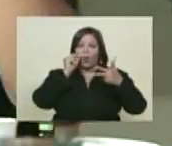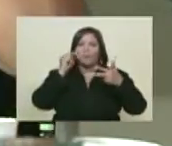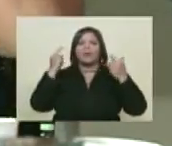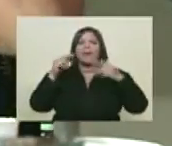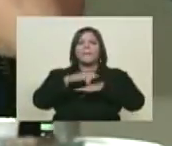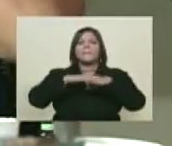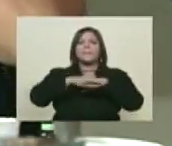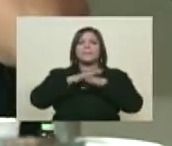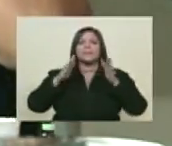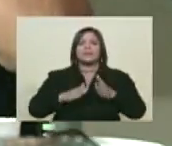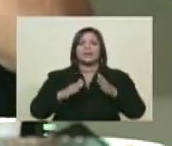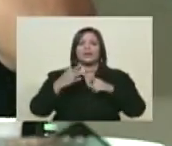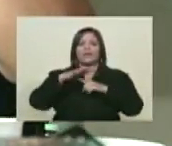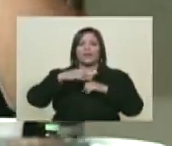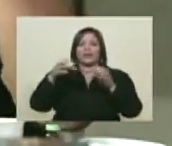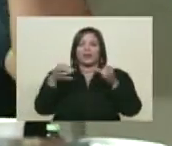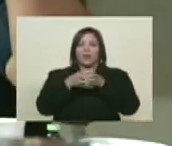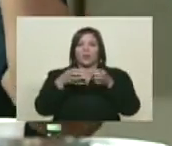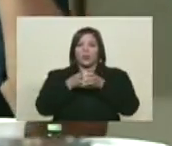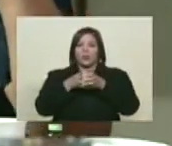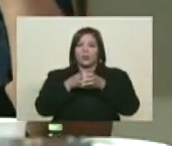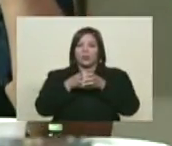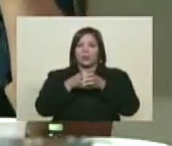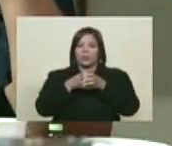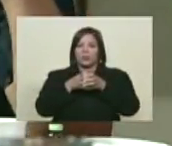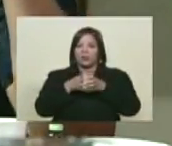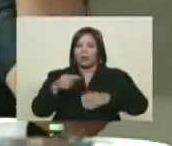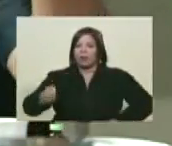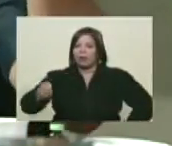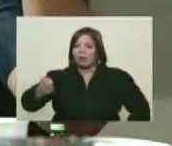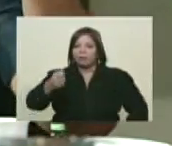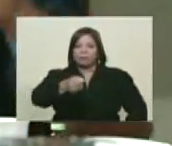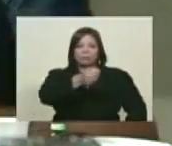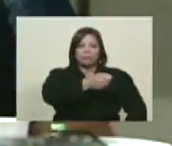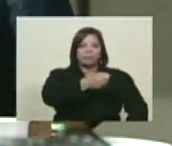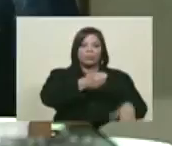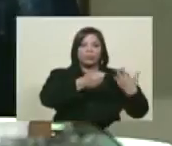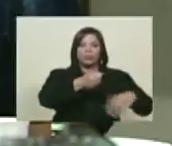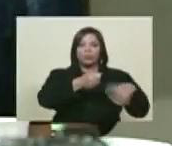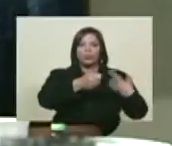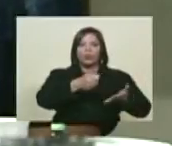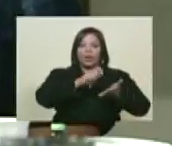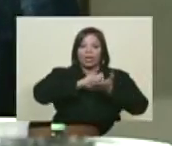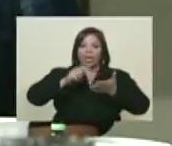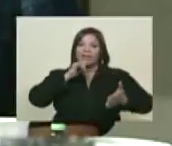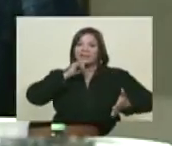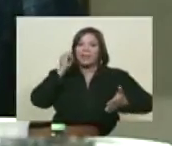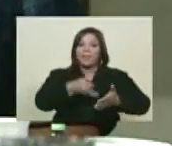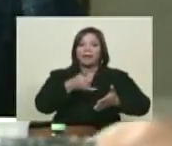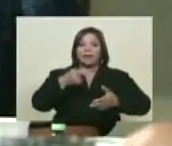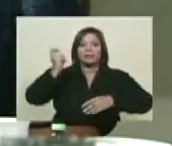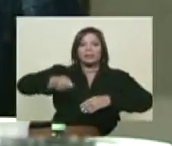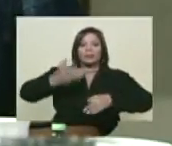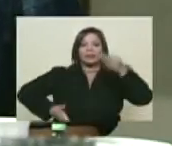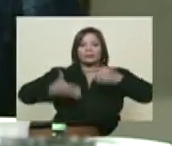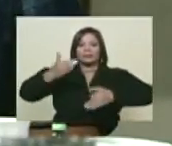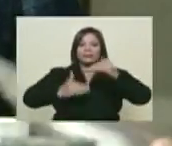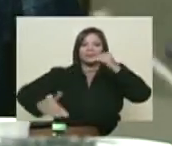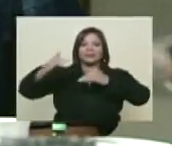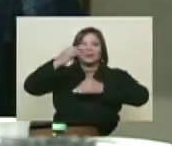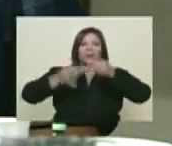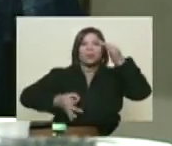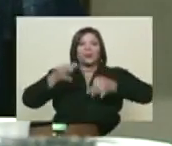que era presidente de la Federación de Centros en ese momento. Y que llevaron adelante una demanda en el entonces Tribunal Supremo de